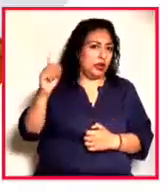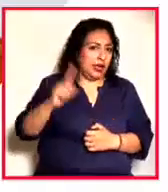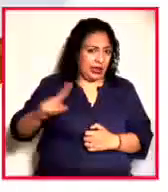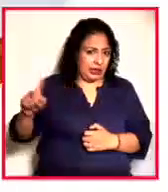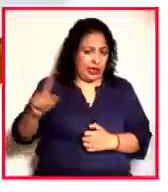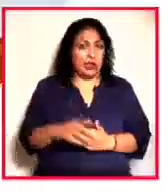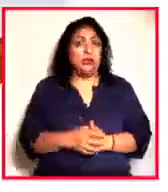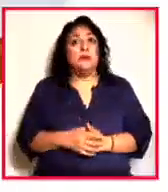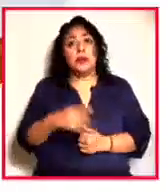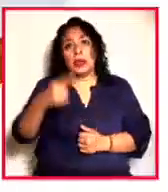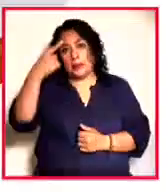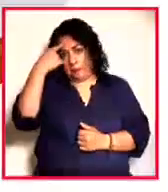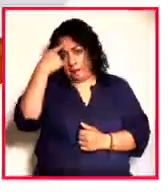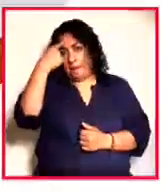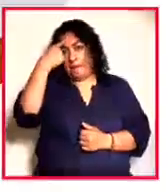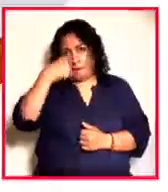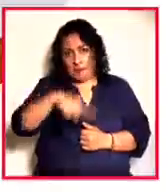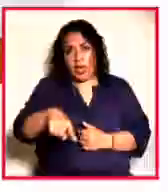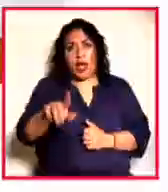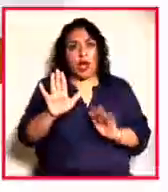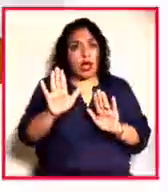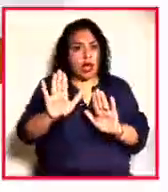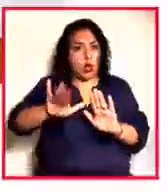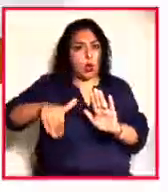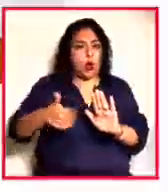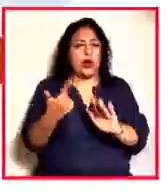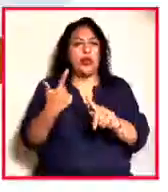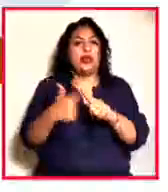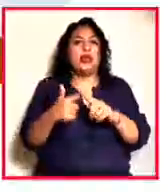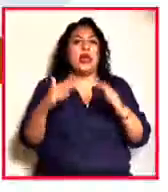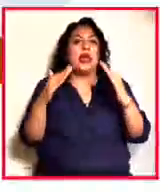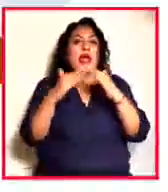para ser conservado por la Casa del Poeta.